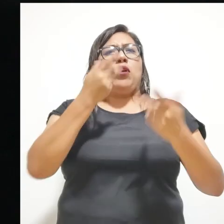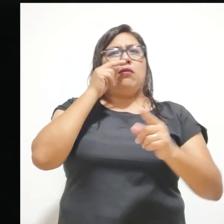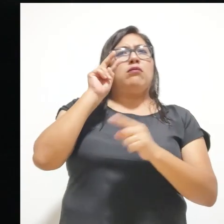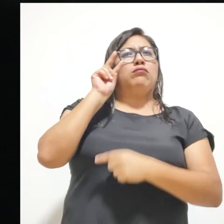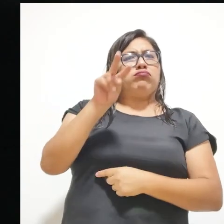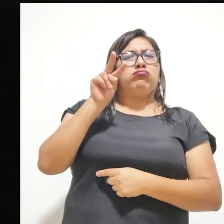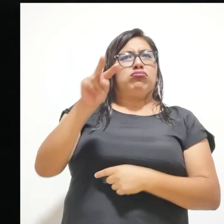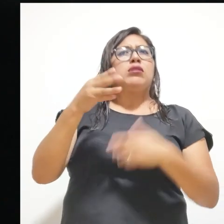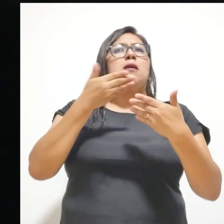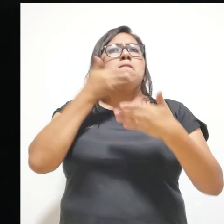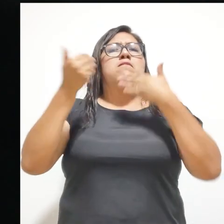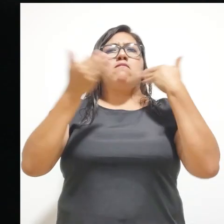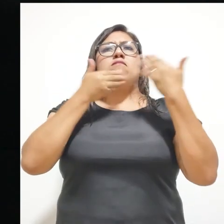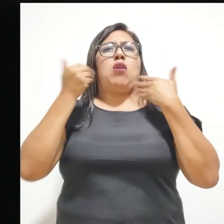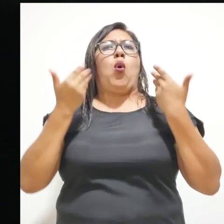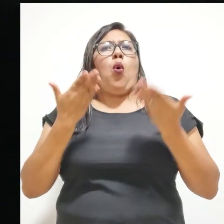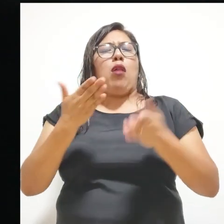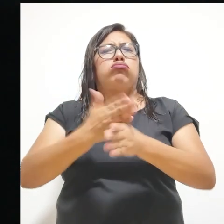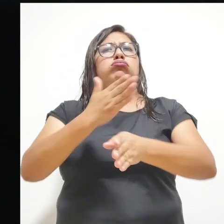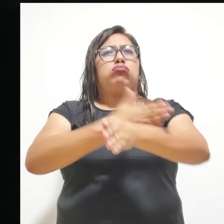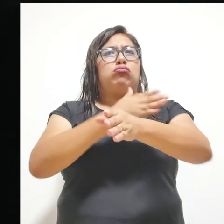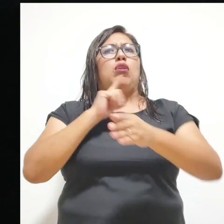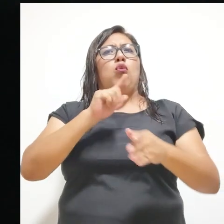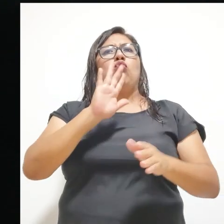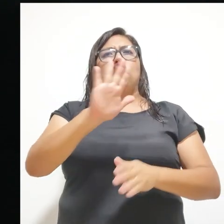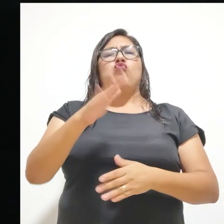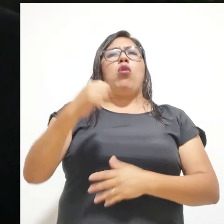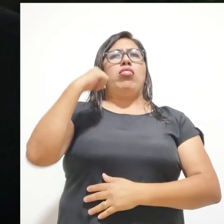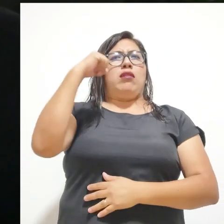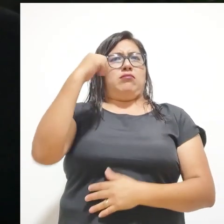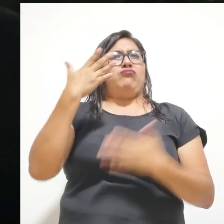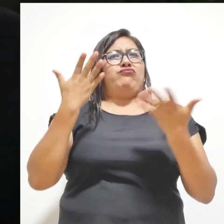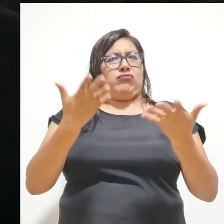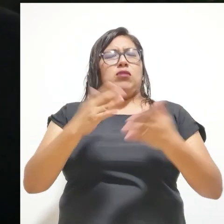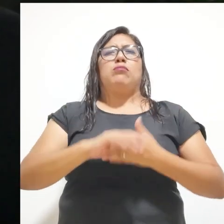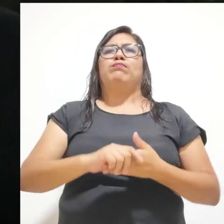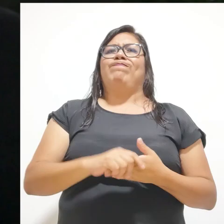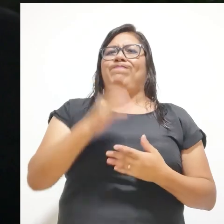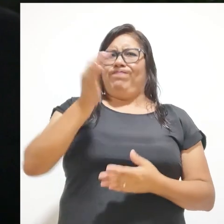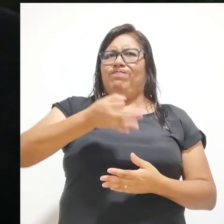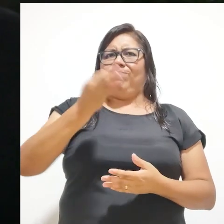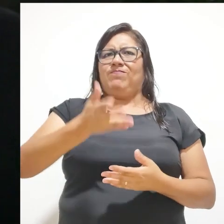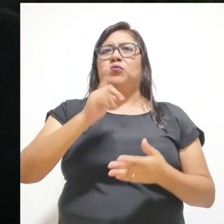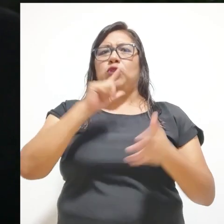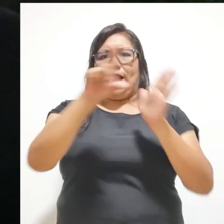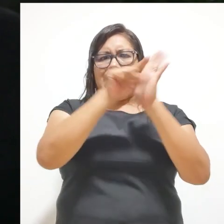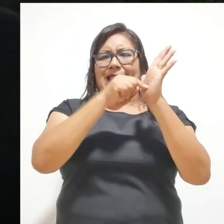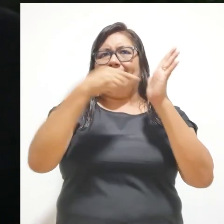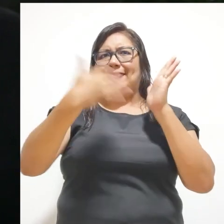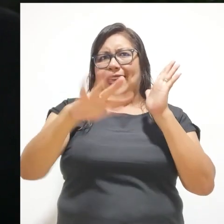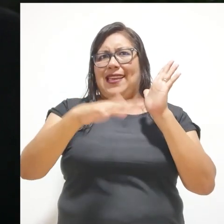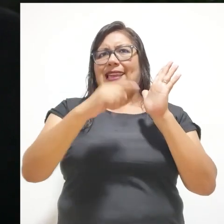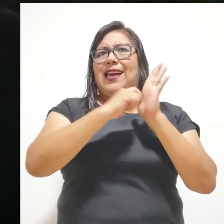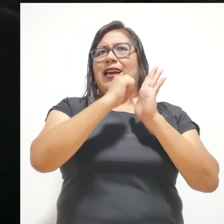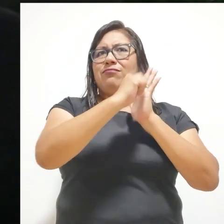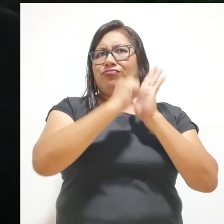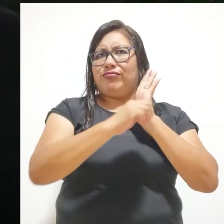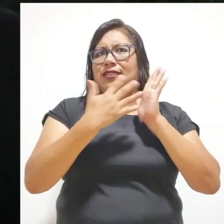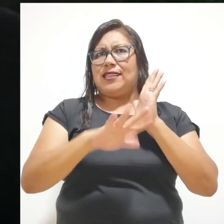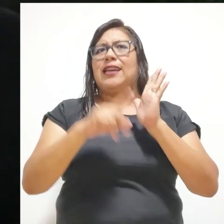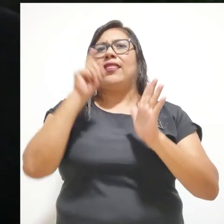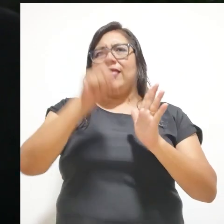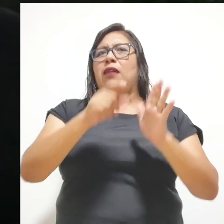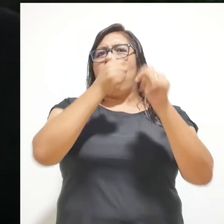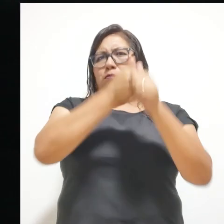considerar este mejor uso de las personas Claro, y cumplan con el Estado de Derecho, porque todo eso está escrito en la ley y la ley no